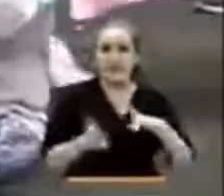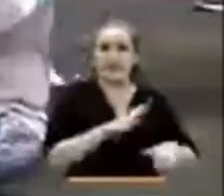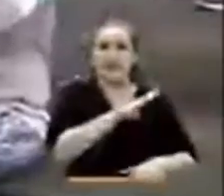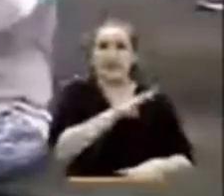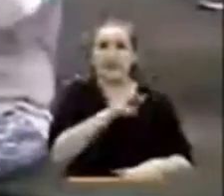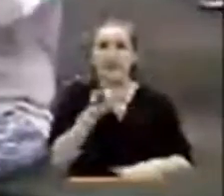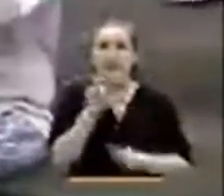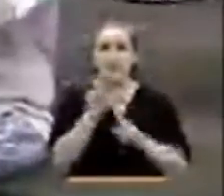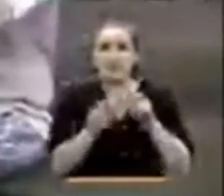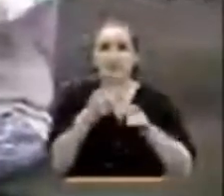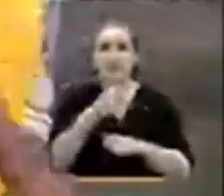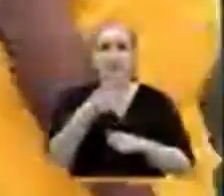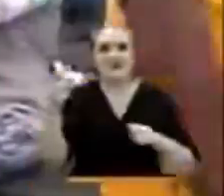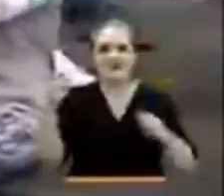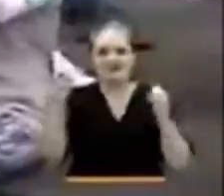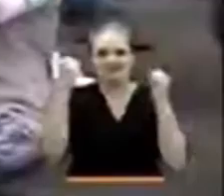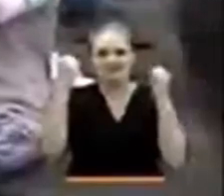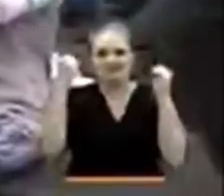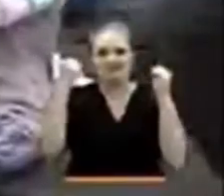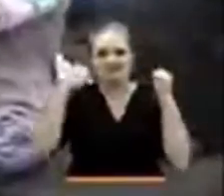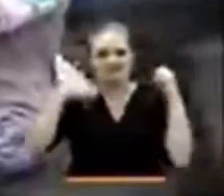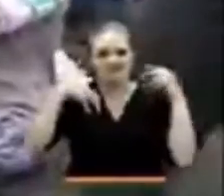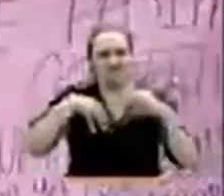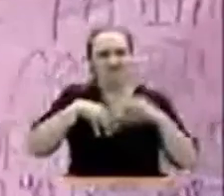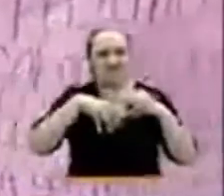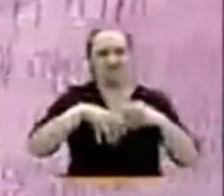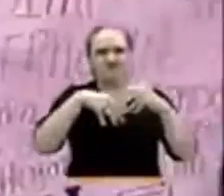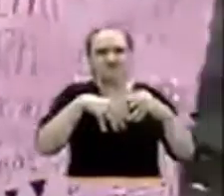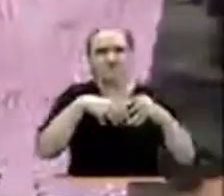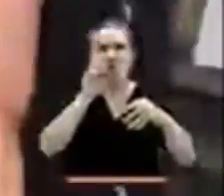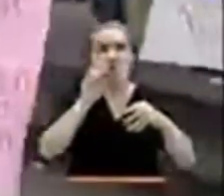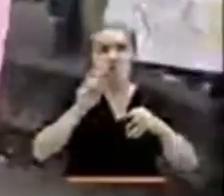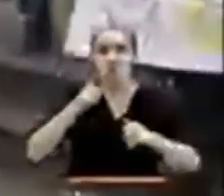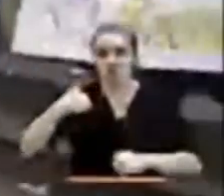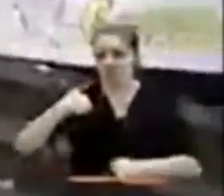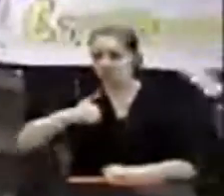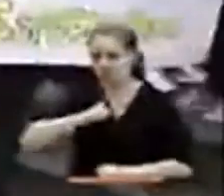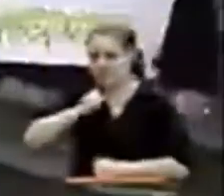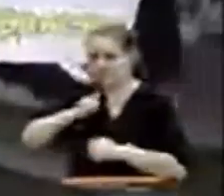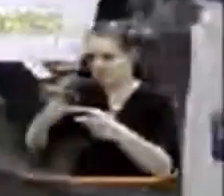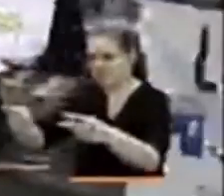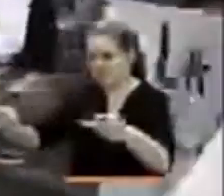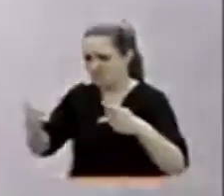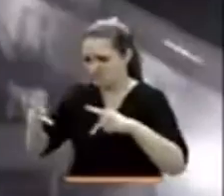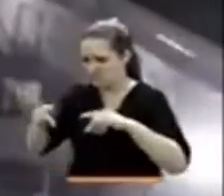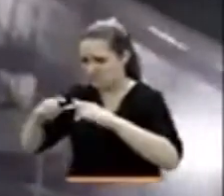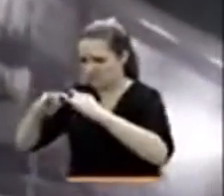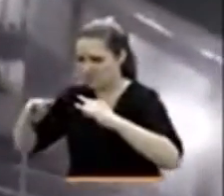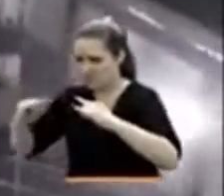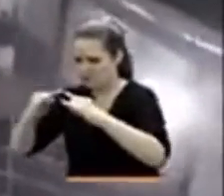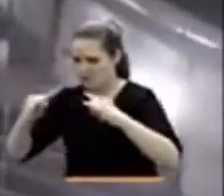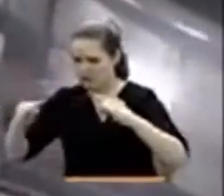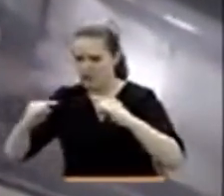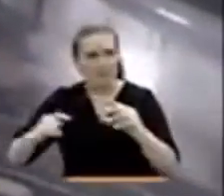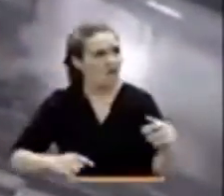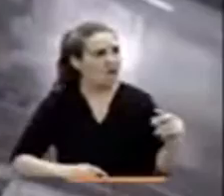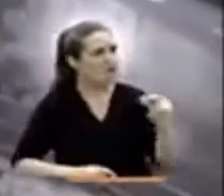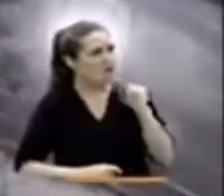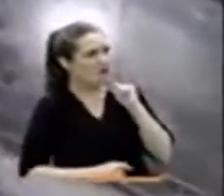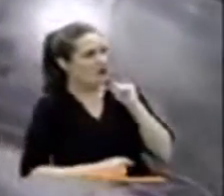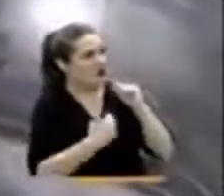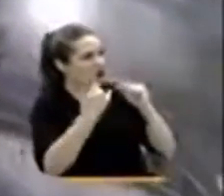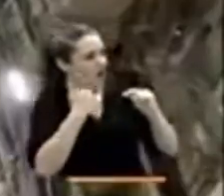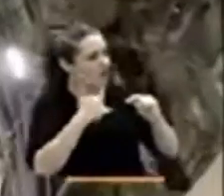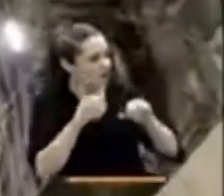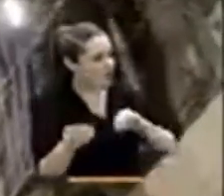protestan por los desalojos de predios ocupados ilegalmente. Piden reubicación inmediata. Instalan puesto de